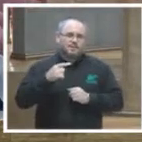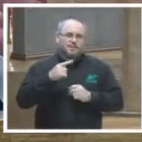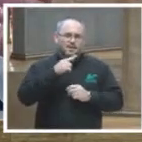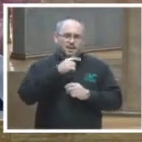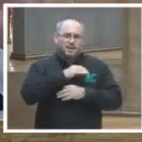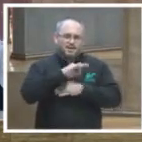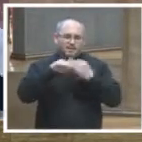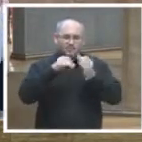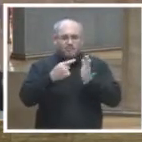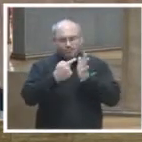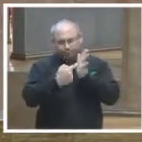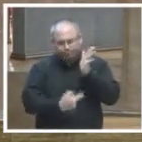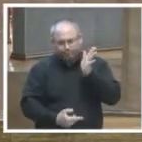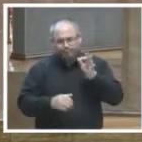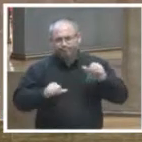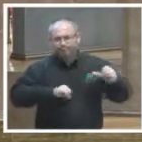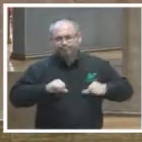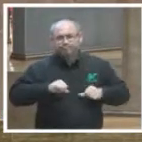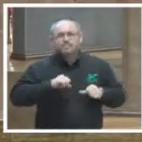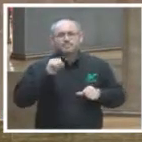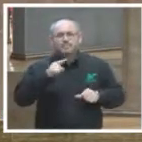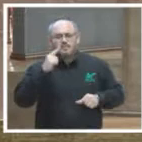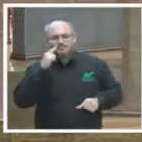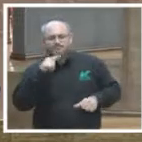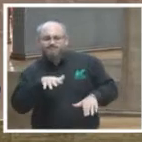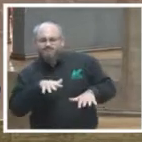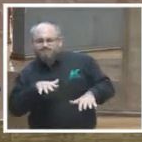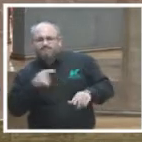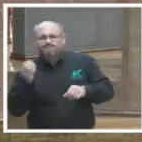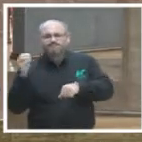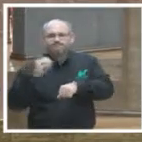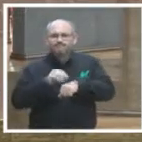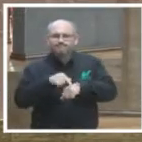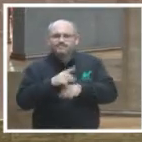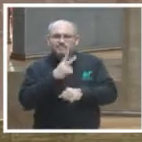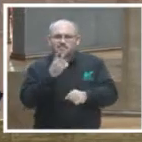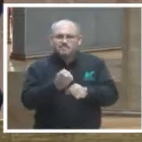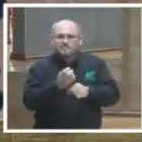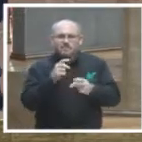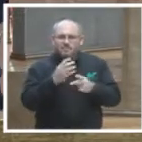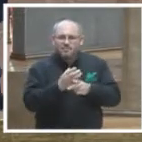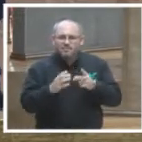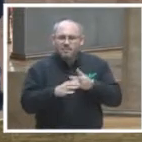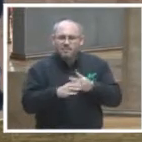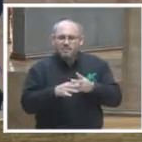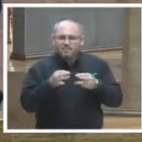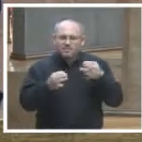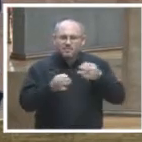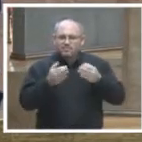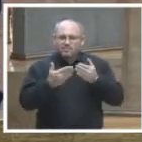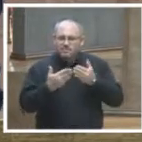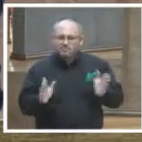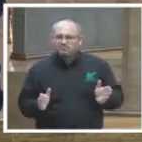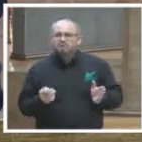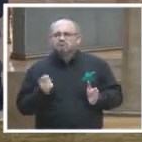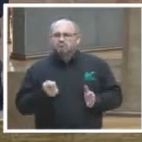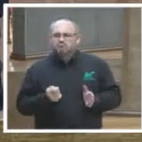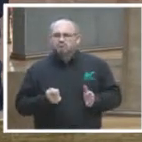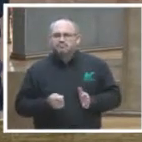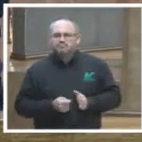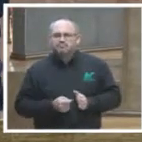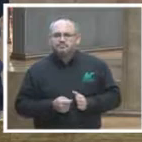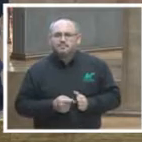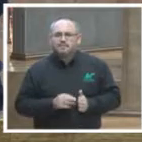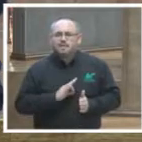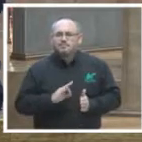cuentas también notamos el segundo de los elementos de la justicia abierta que es el